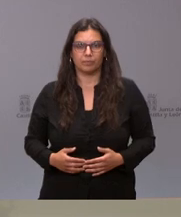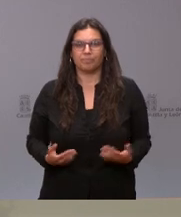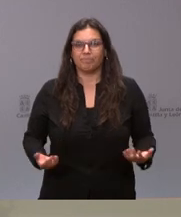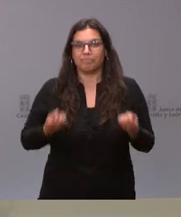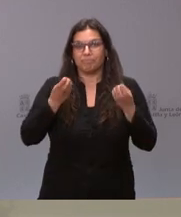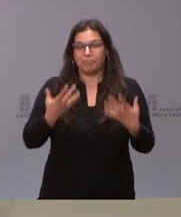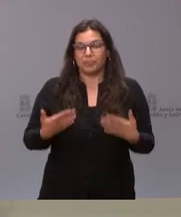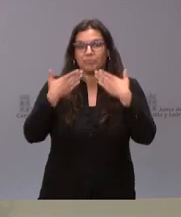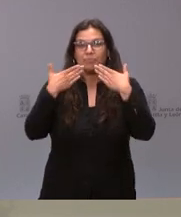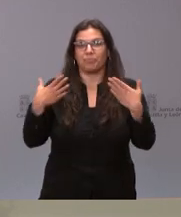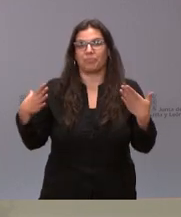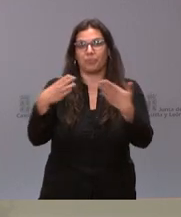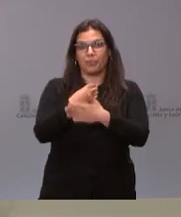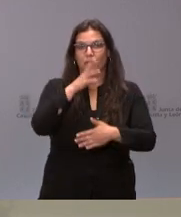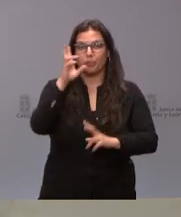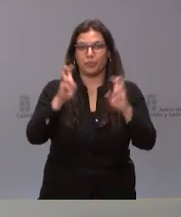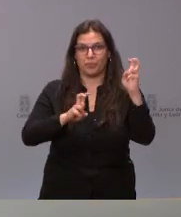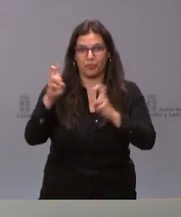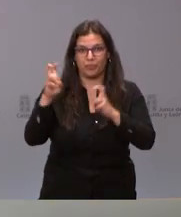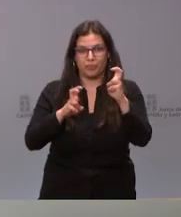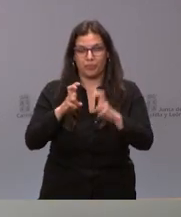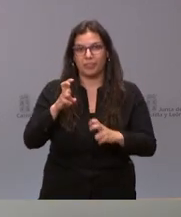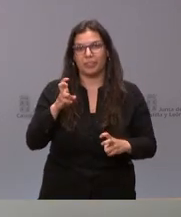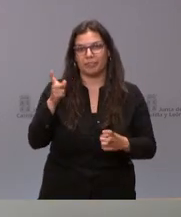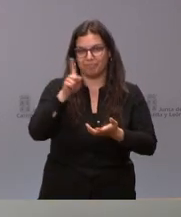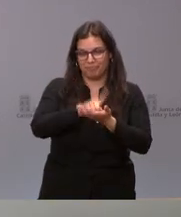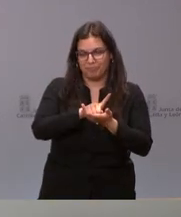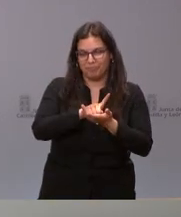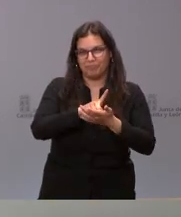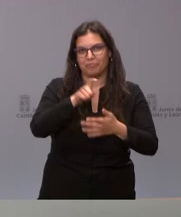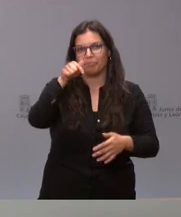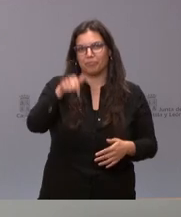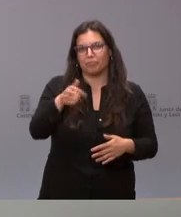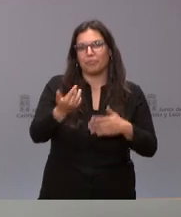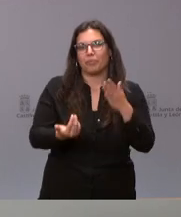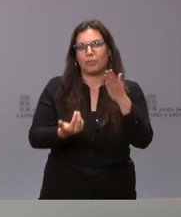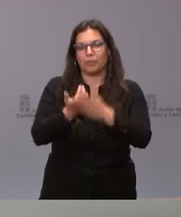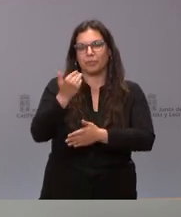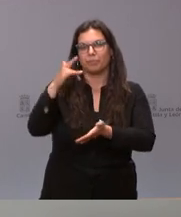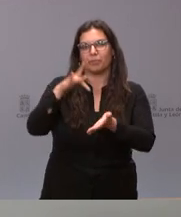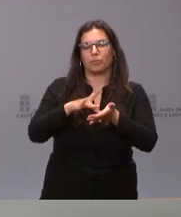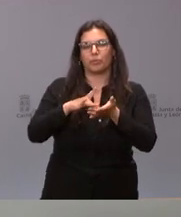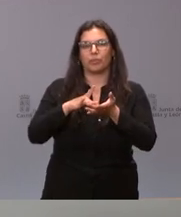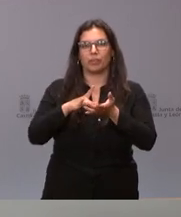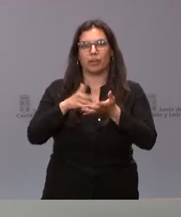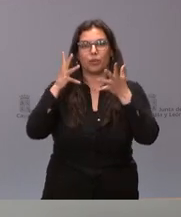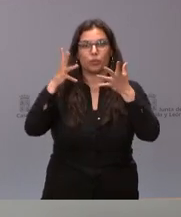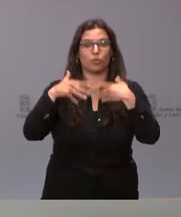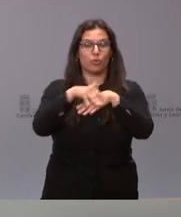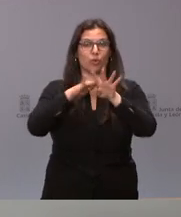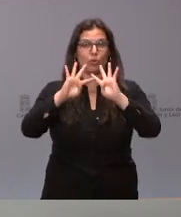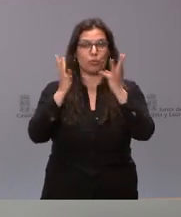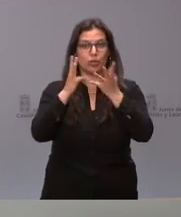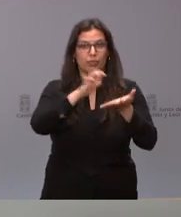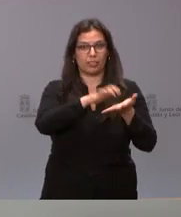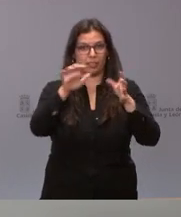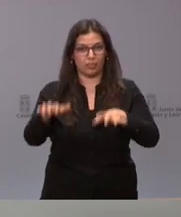Muchísimas gracias a todos ustedes por su presencia, una vez más, en esta mañana en que hemos celebrado el Consejo de Gobierno de Castilla y